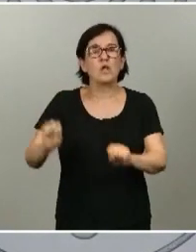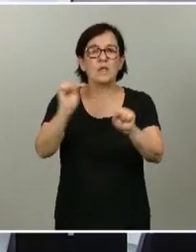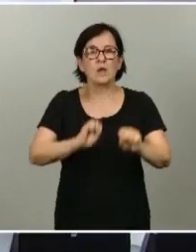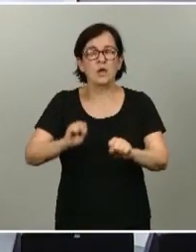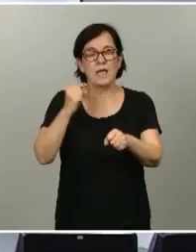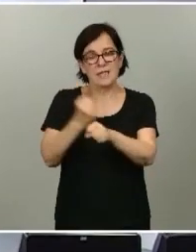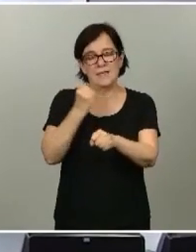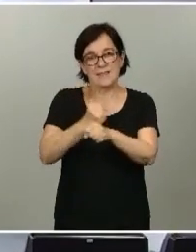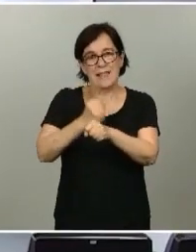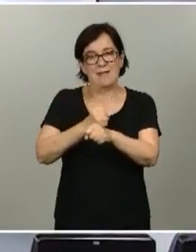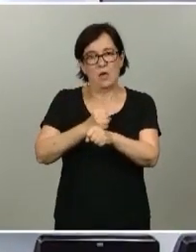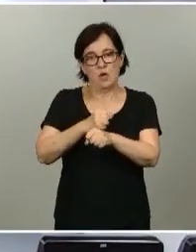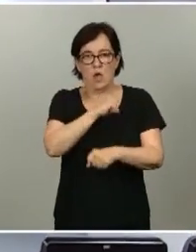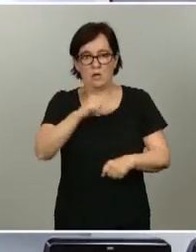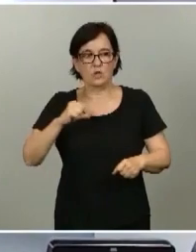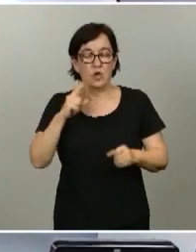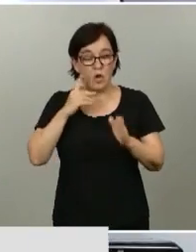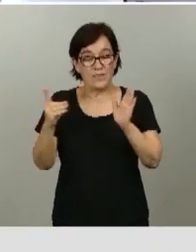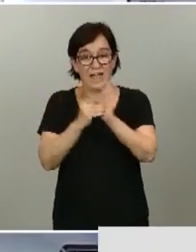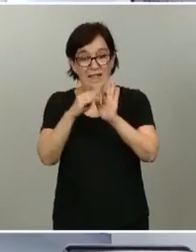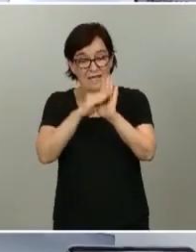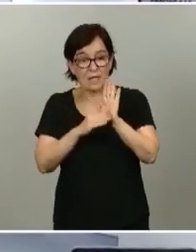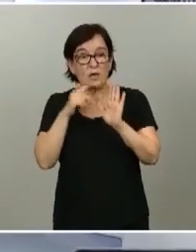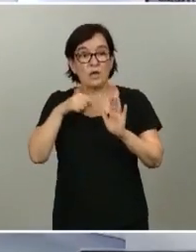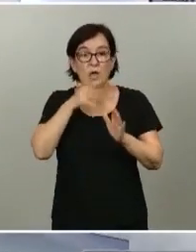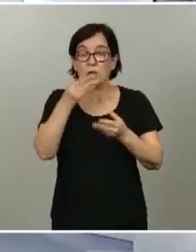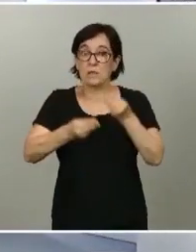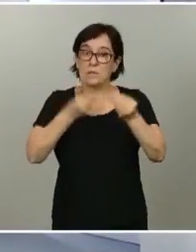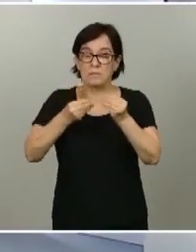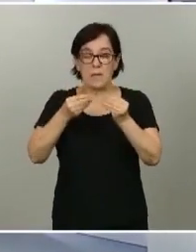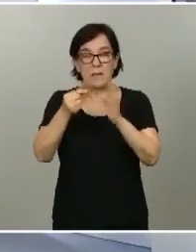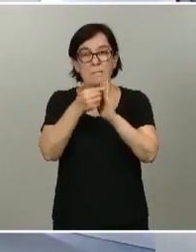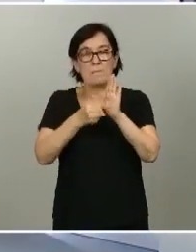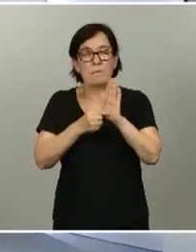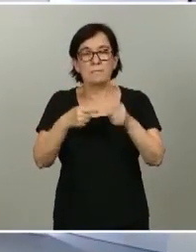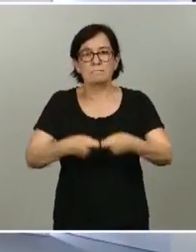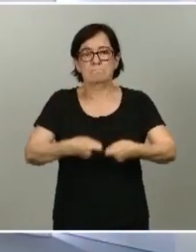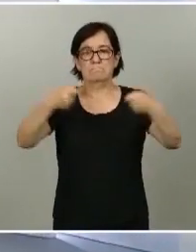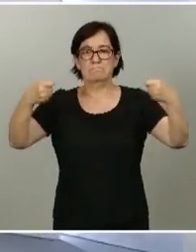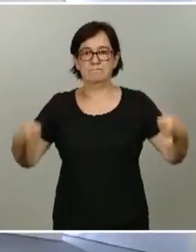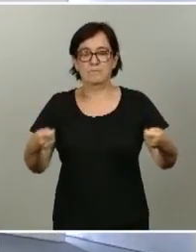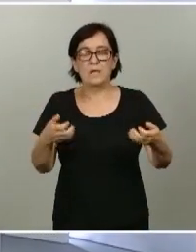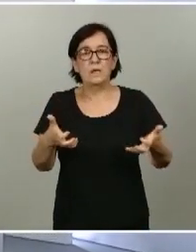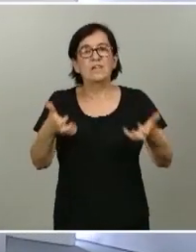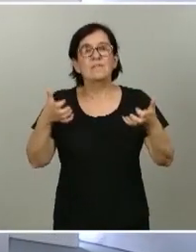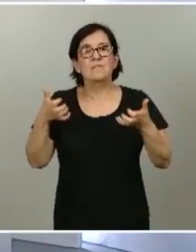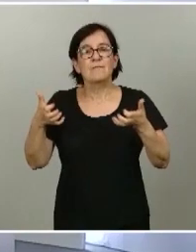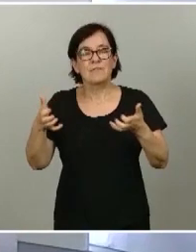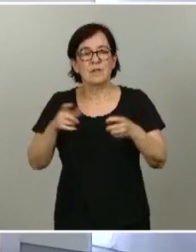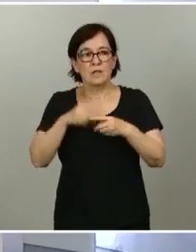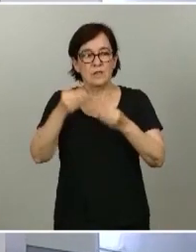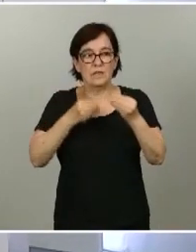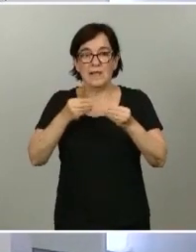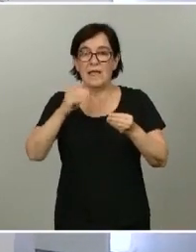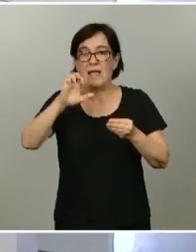Autónomo, un decreto que regula, entre otras medidas, la prórroga y los beneficios y exoneraciones de los ERTE